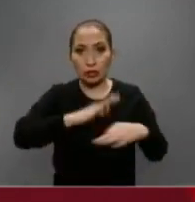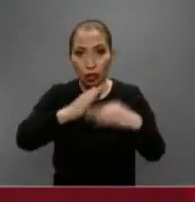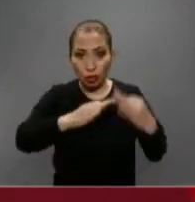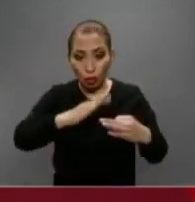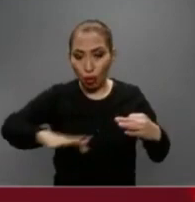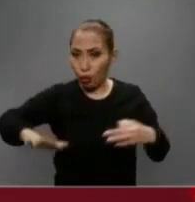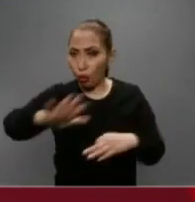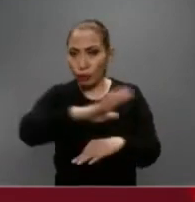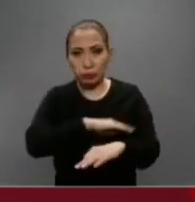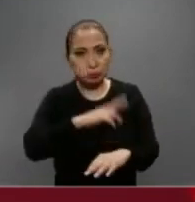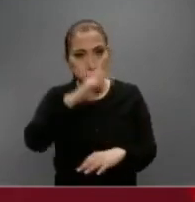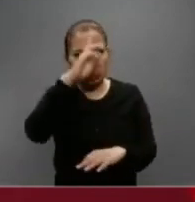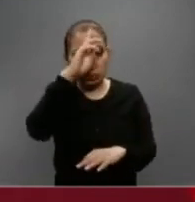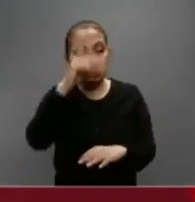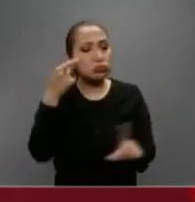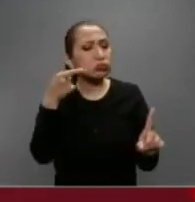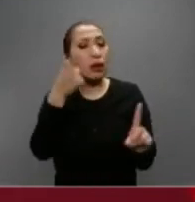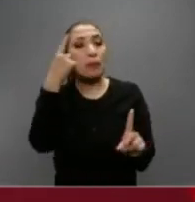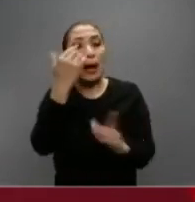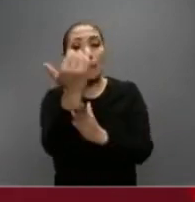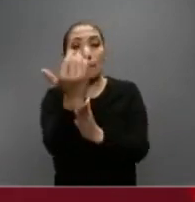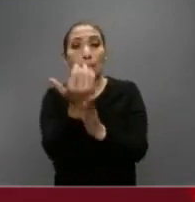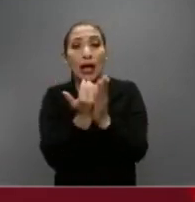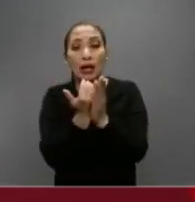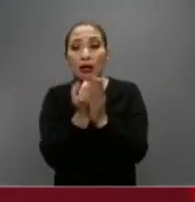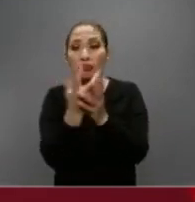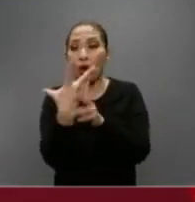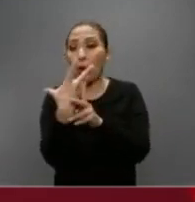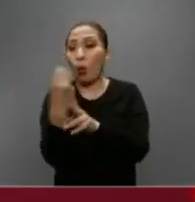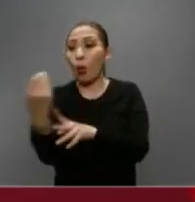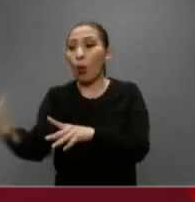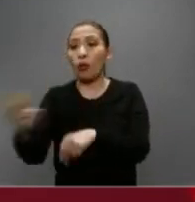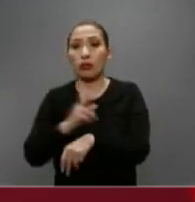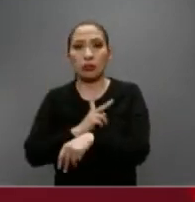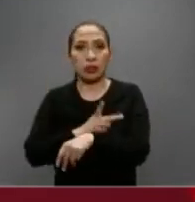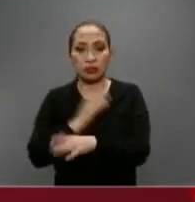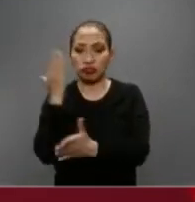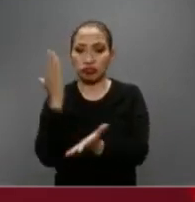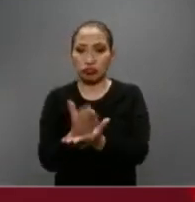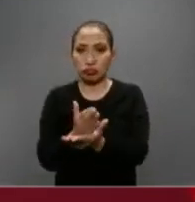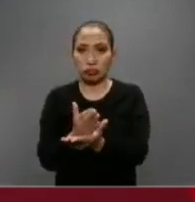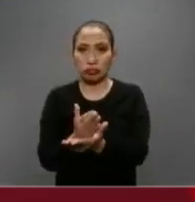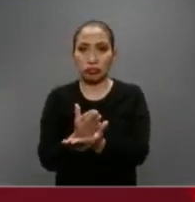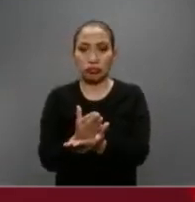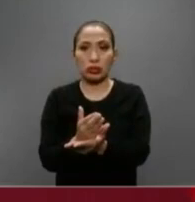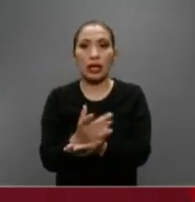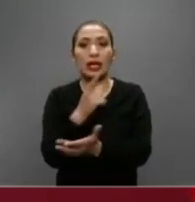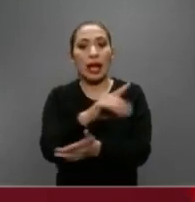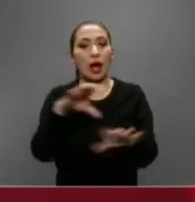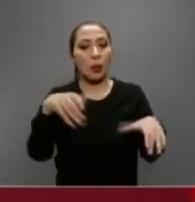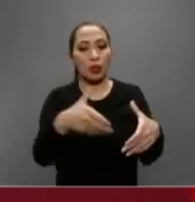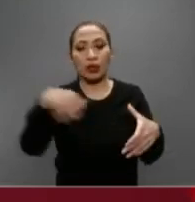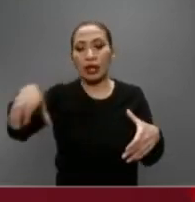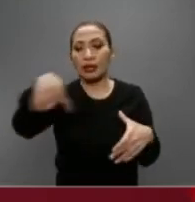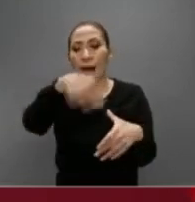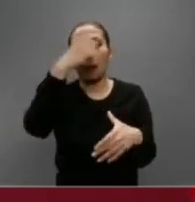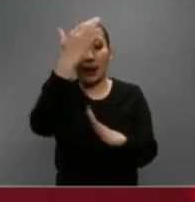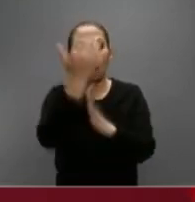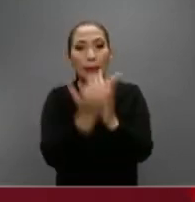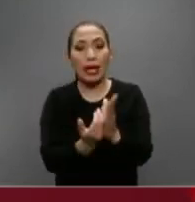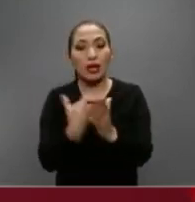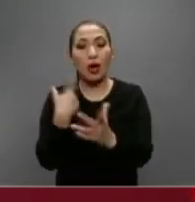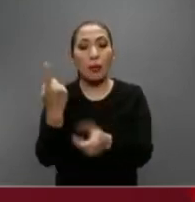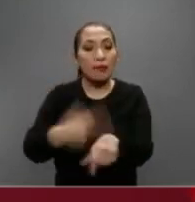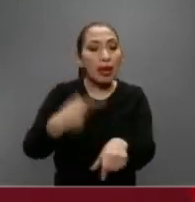es decir, todo, con la finalidad de mitigar la dispersión y transmisión del virus SARS-CoV-2 en la comunidad para